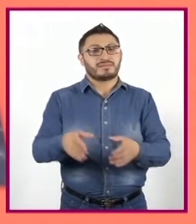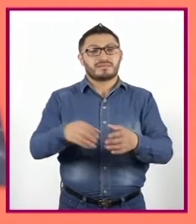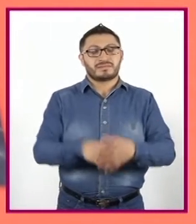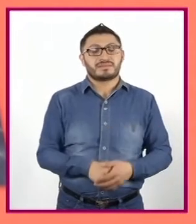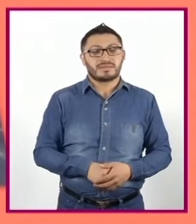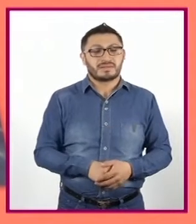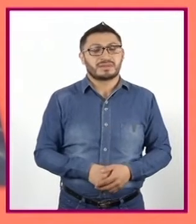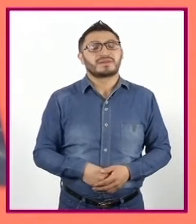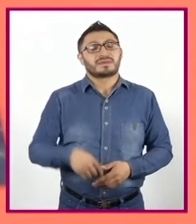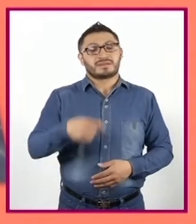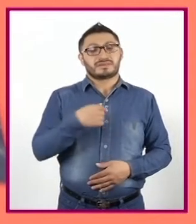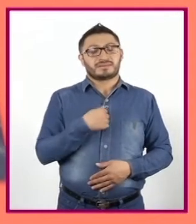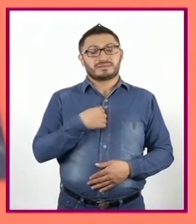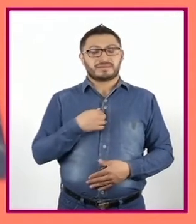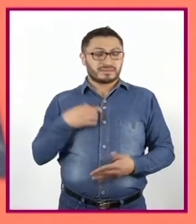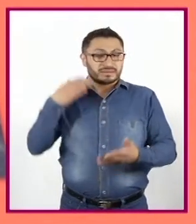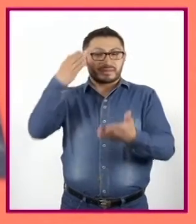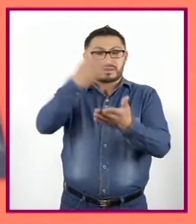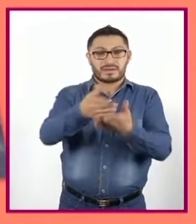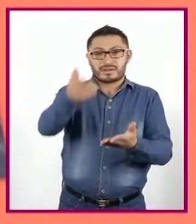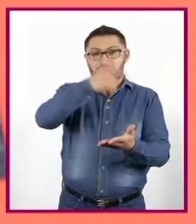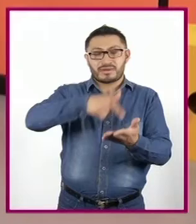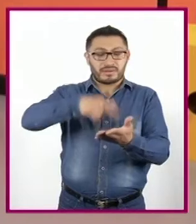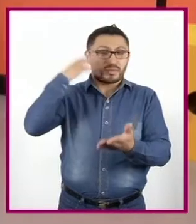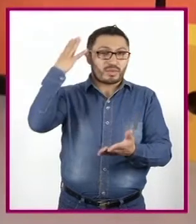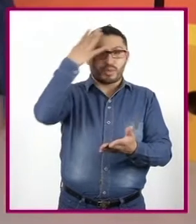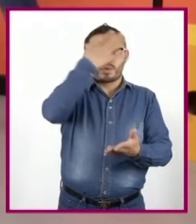Voy hacia un bello lugar